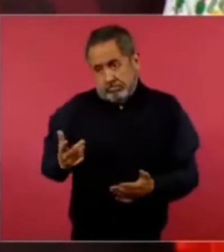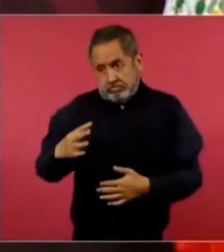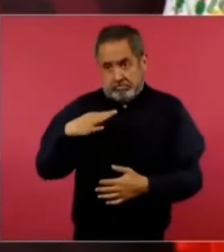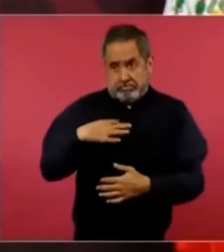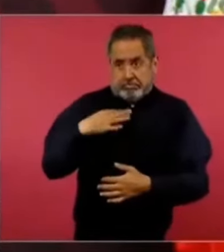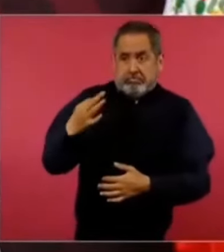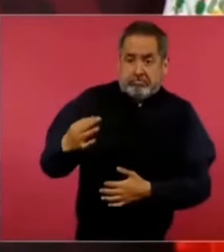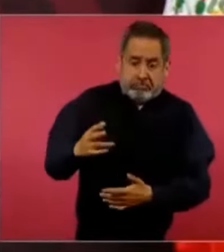Y así.